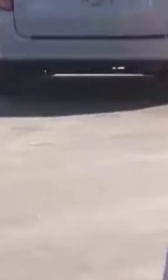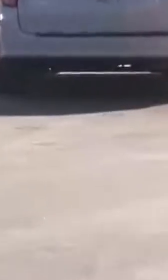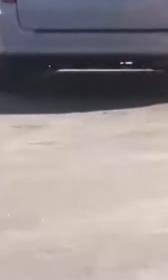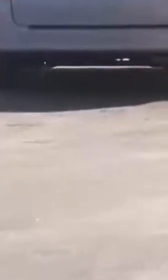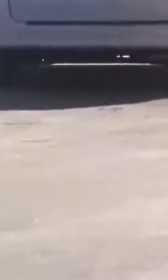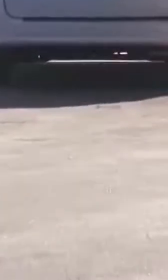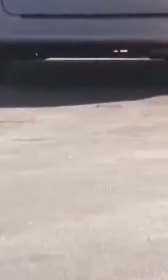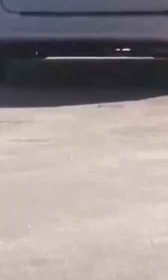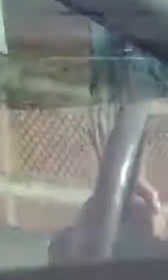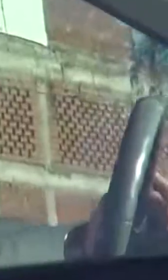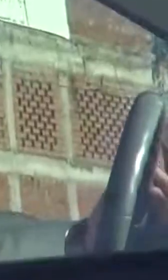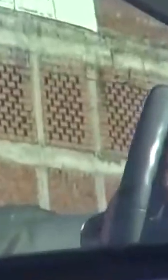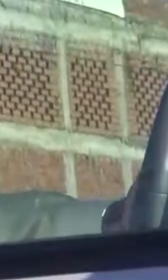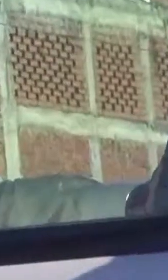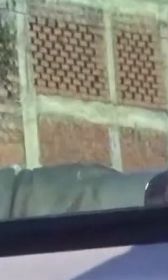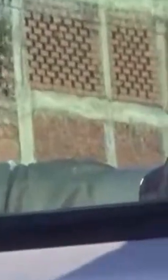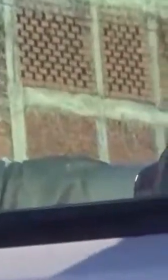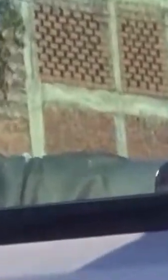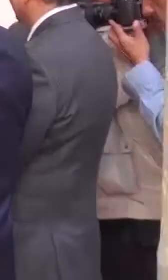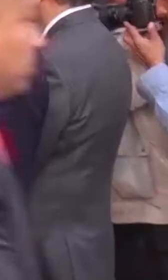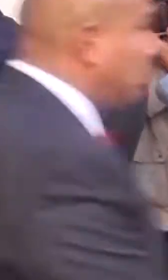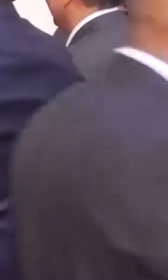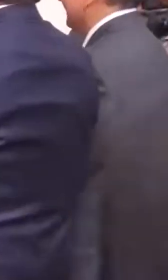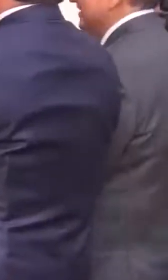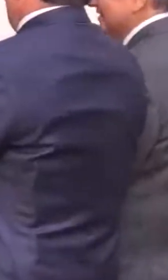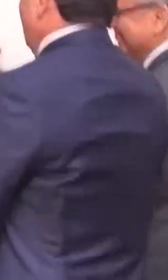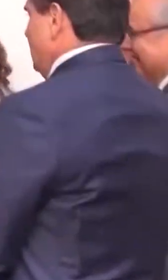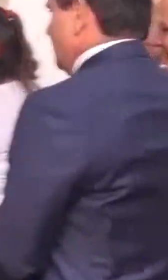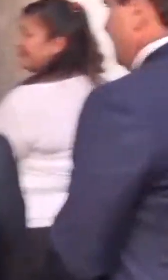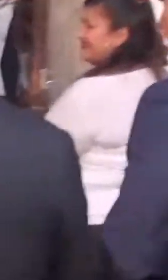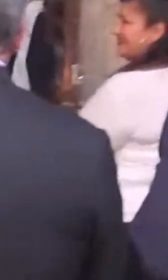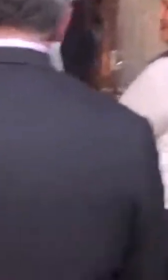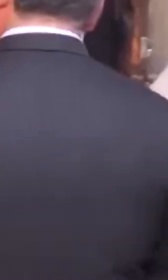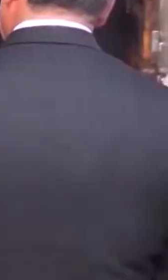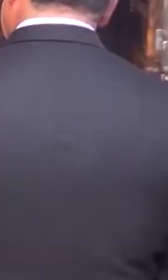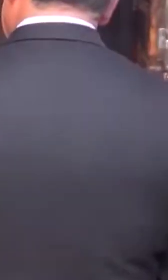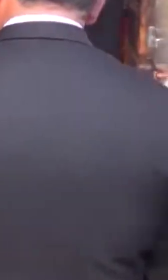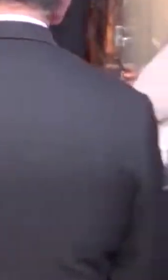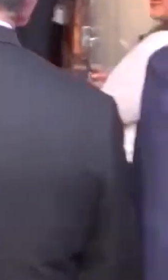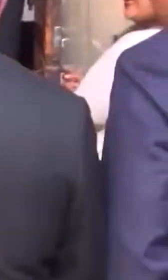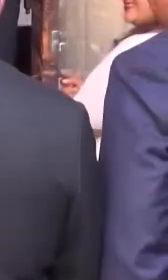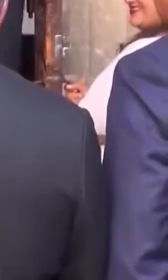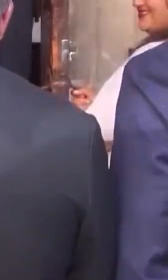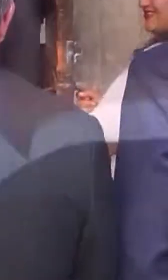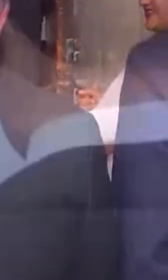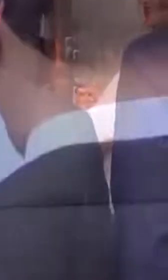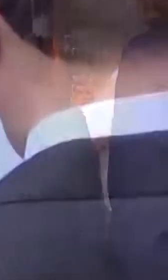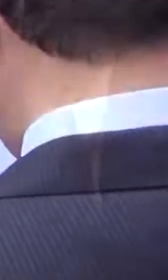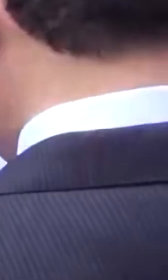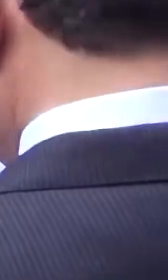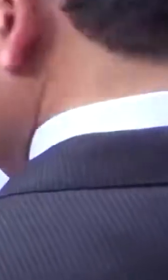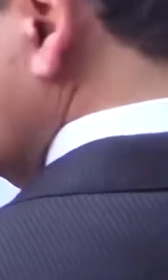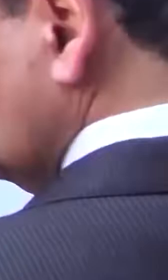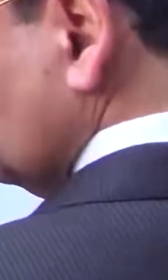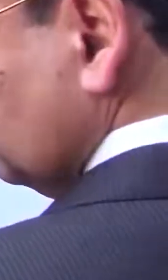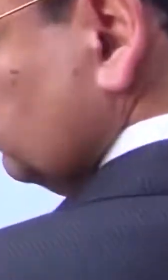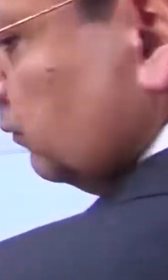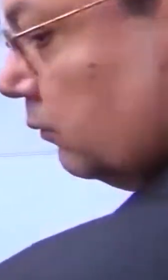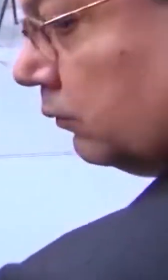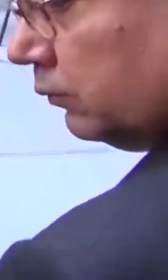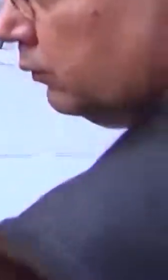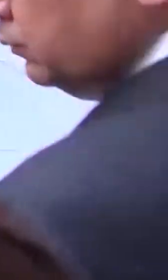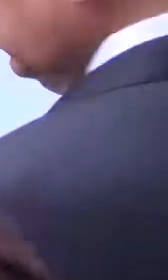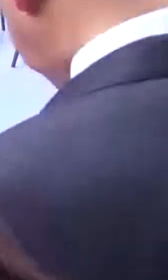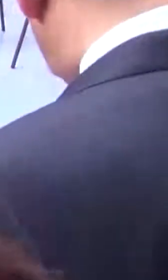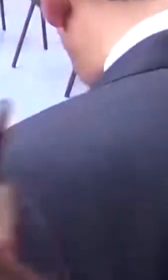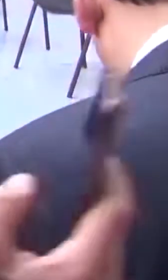gobernadores sin excepción, esto para tratar temas de inseguridad que se han estado viviendo en el país. Sin embargo, el dirigente del país no mencionó